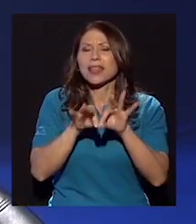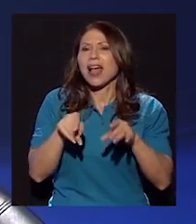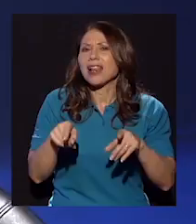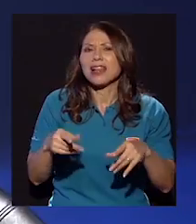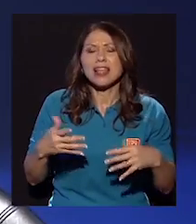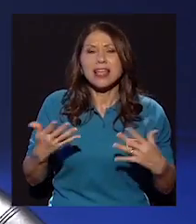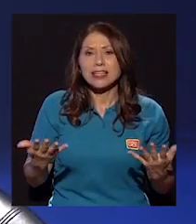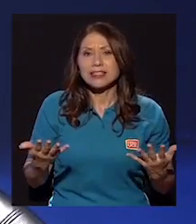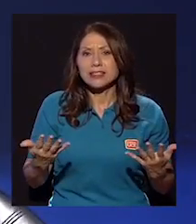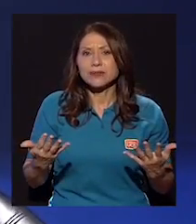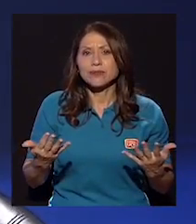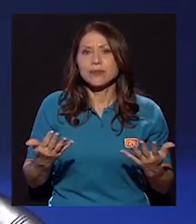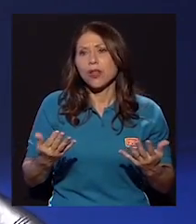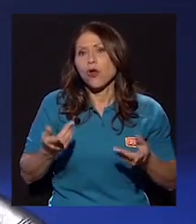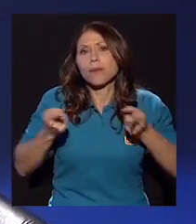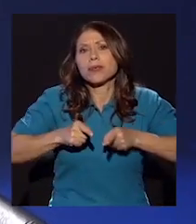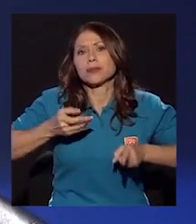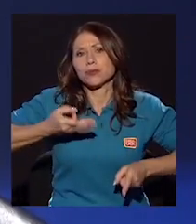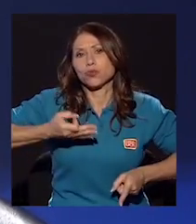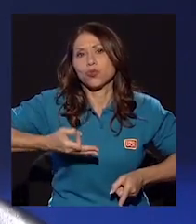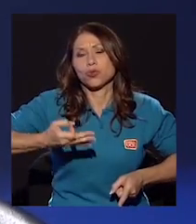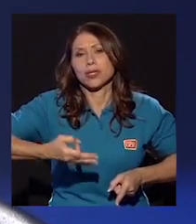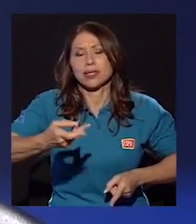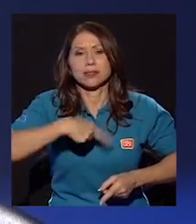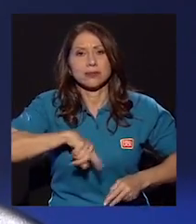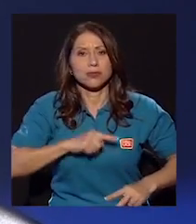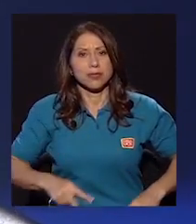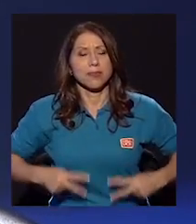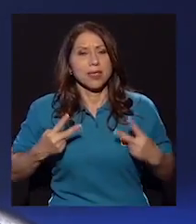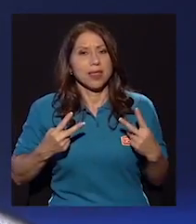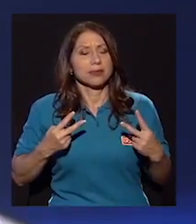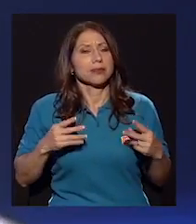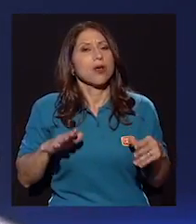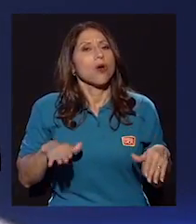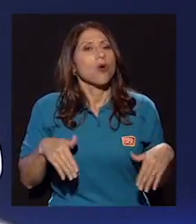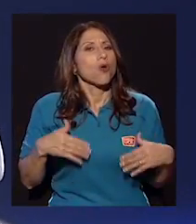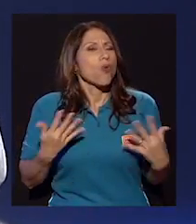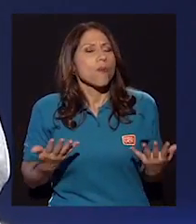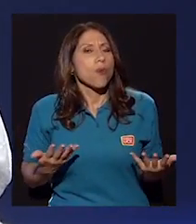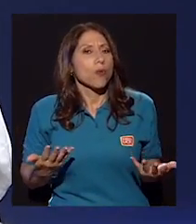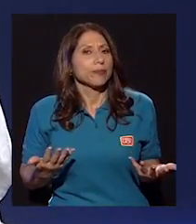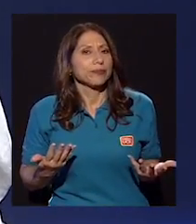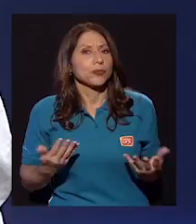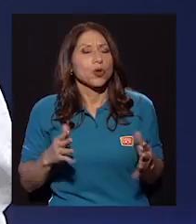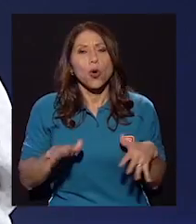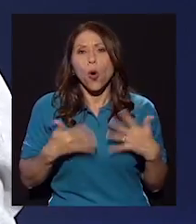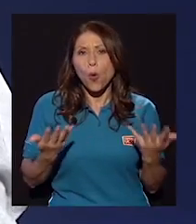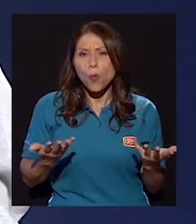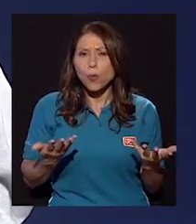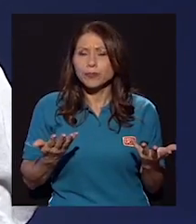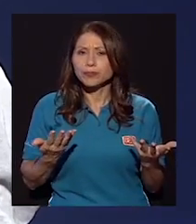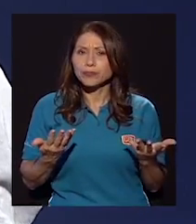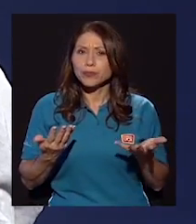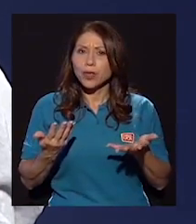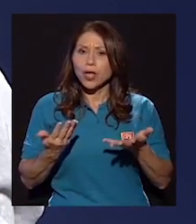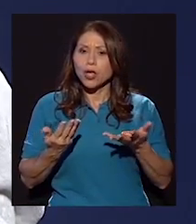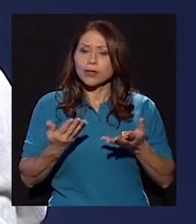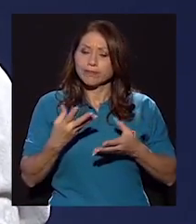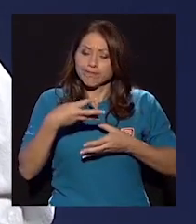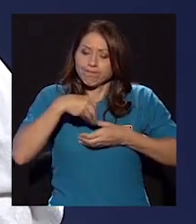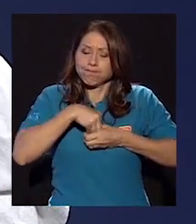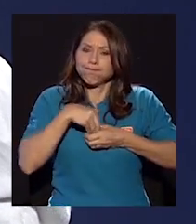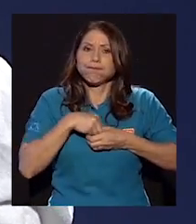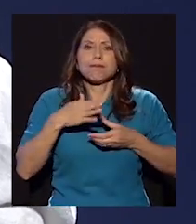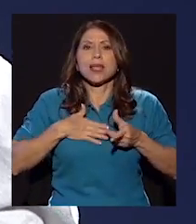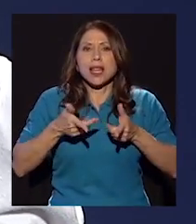es en su importancia en lo cotidiano de nuestras vidas, en cómo se mete, en cómo se constituye en un lenguaje.